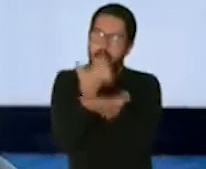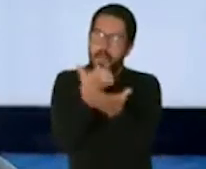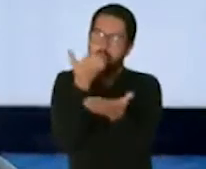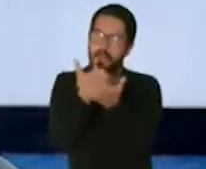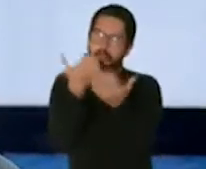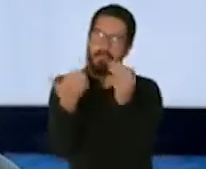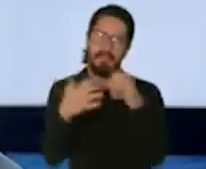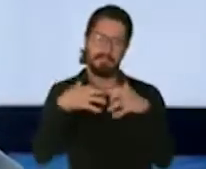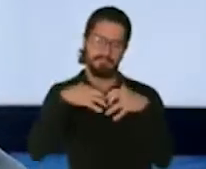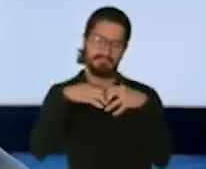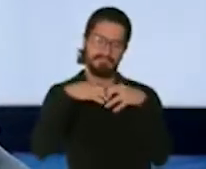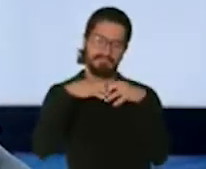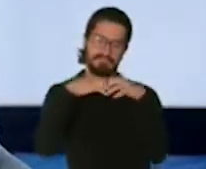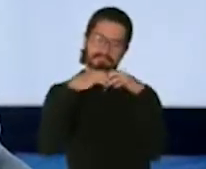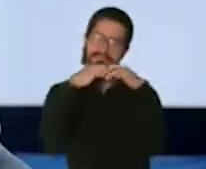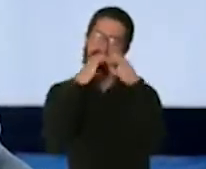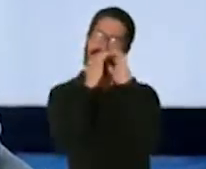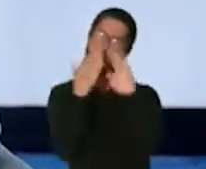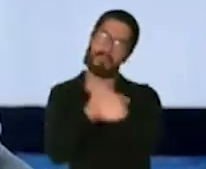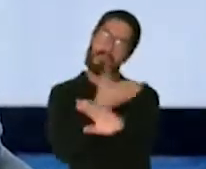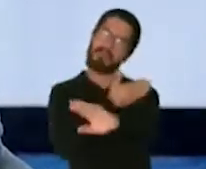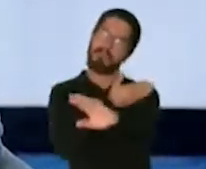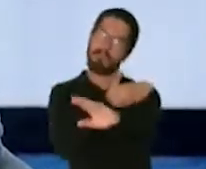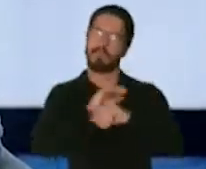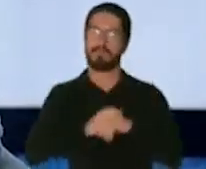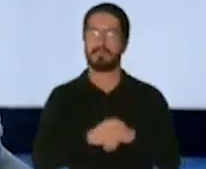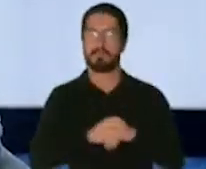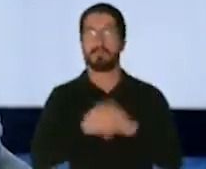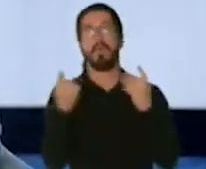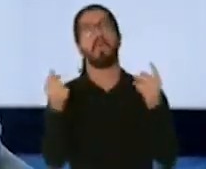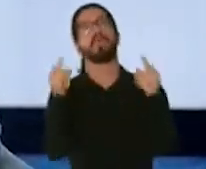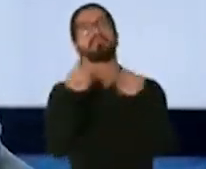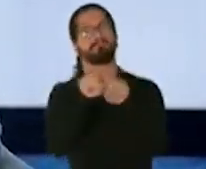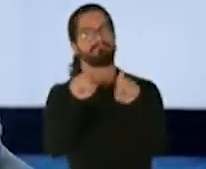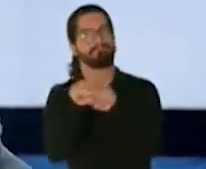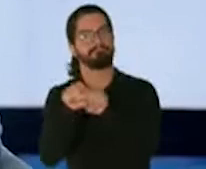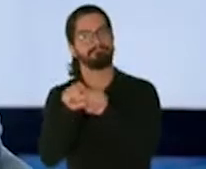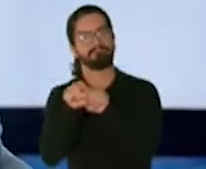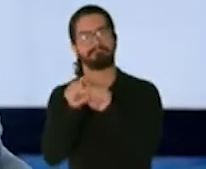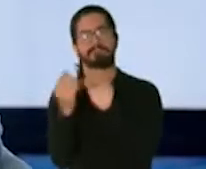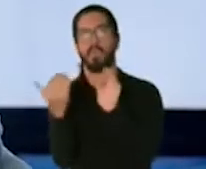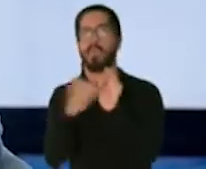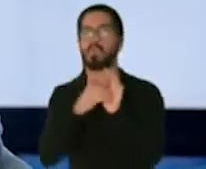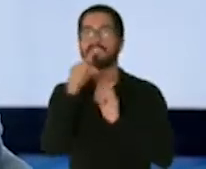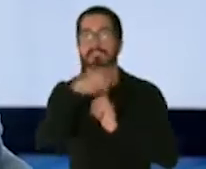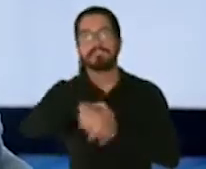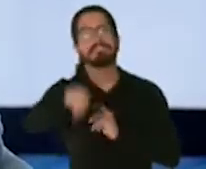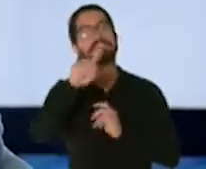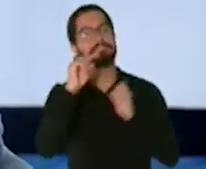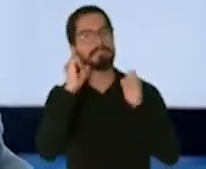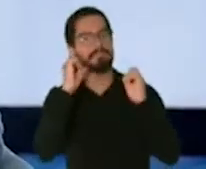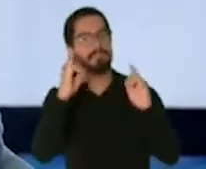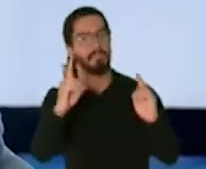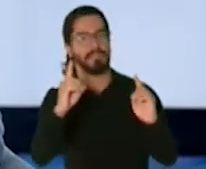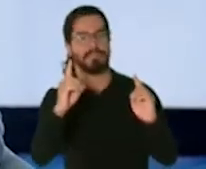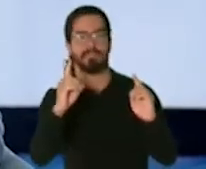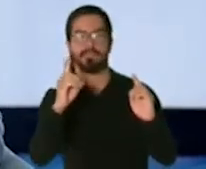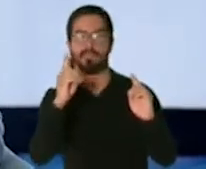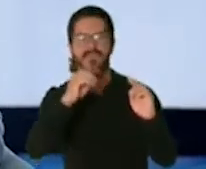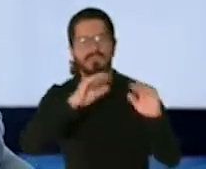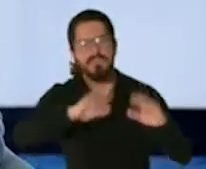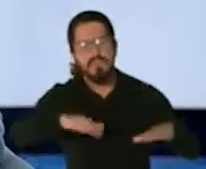de vida que queremos, y vuelvo y repito, ya que nuestros niños y nuestros estudiantes reciban la educación que se merecen,